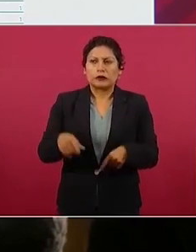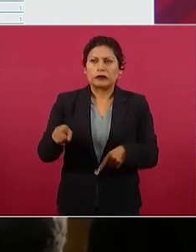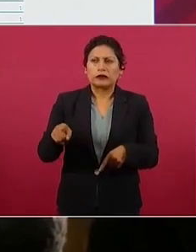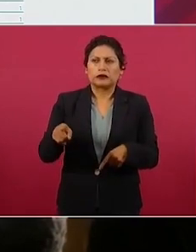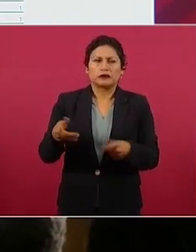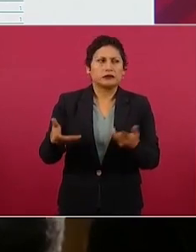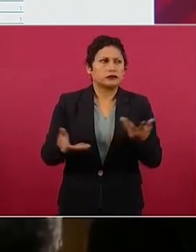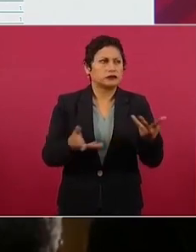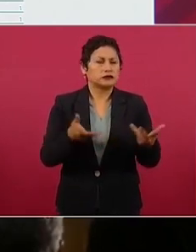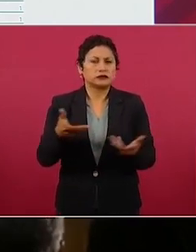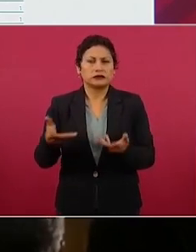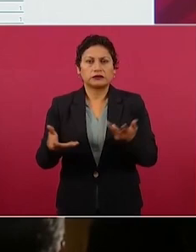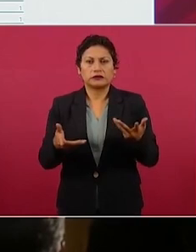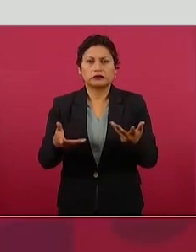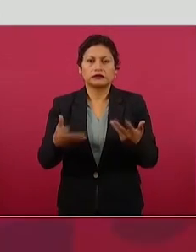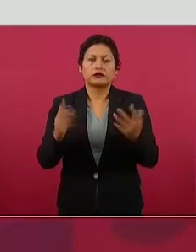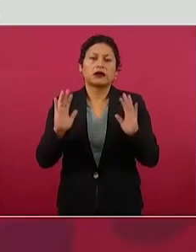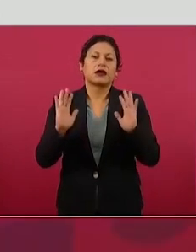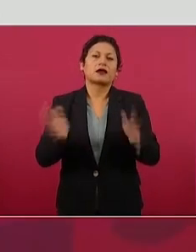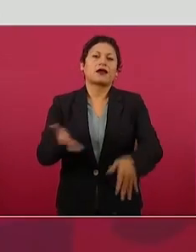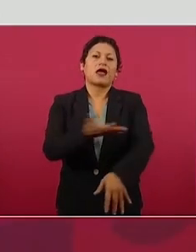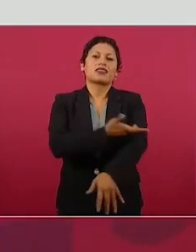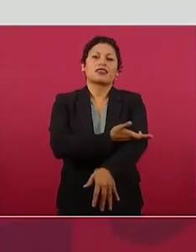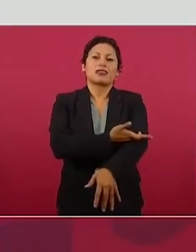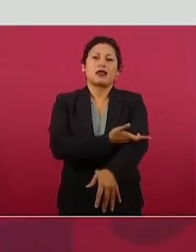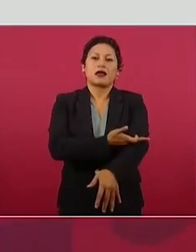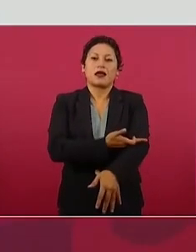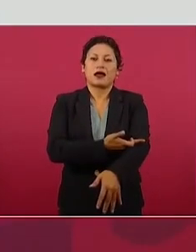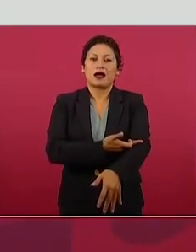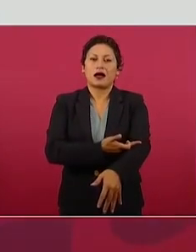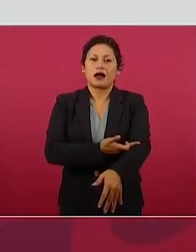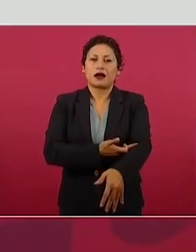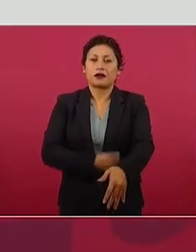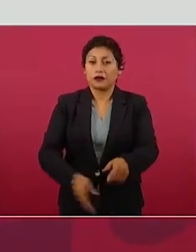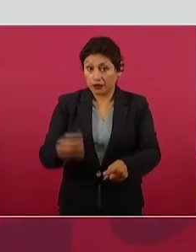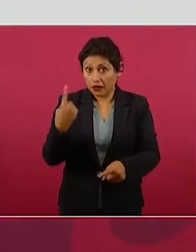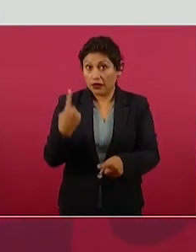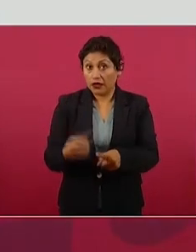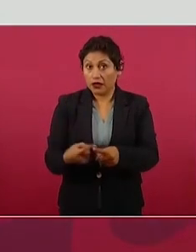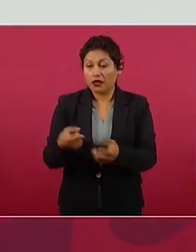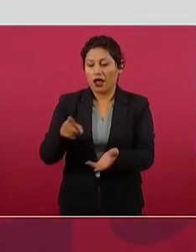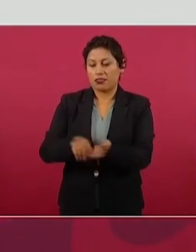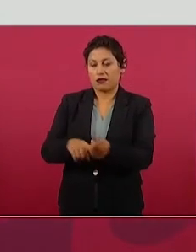Me refiero al bloque conservador del Congreso.